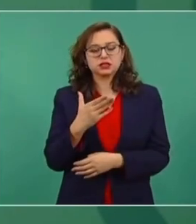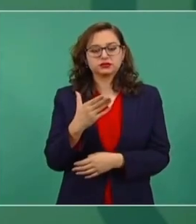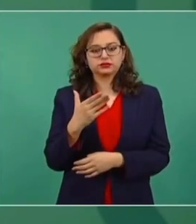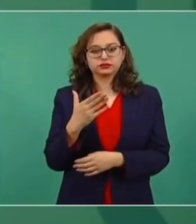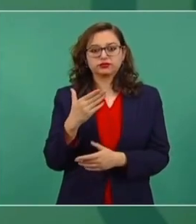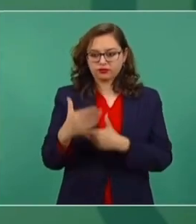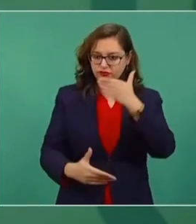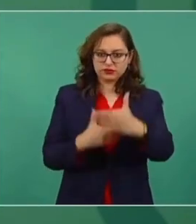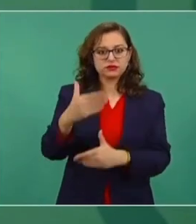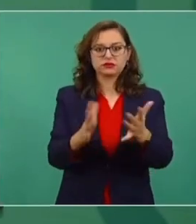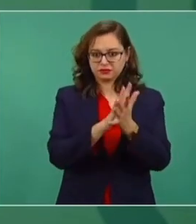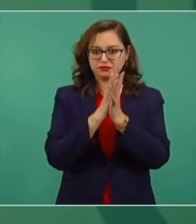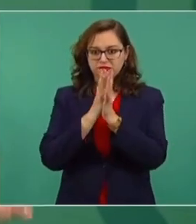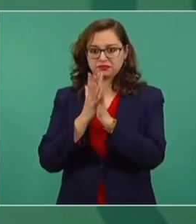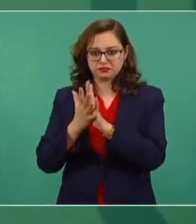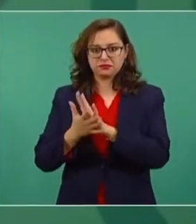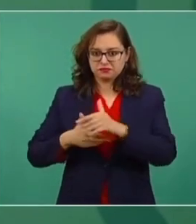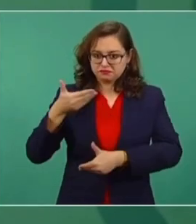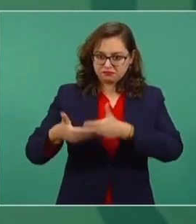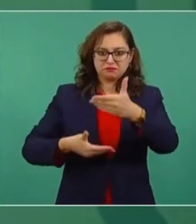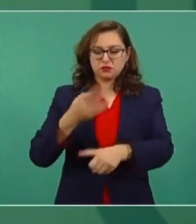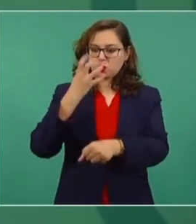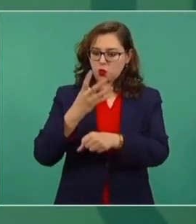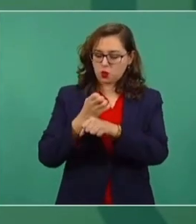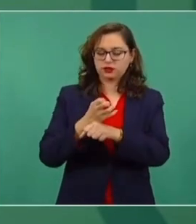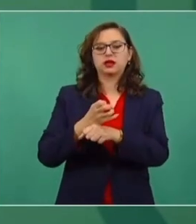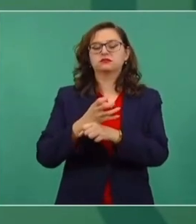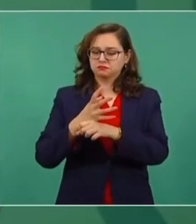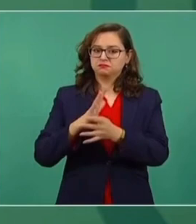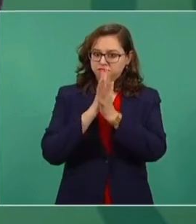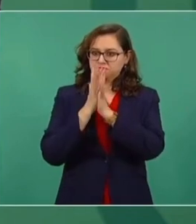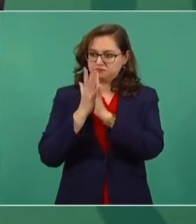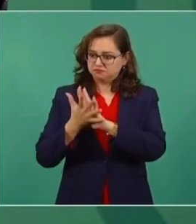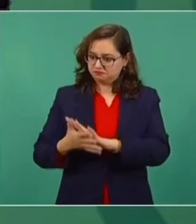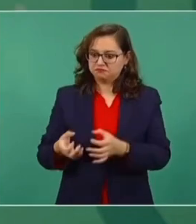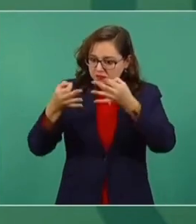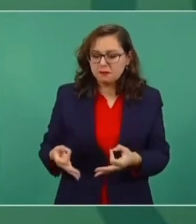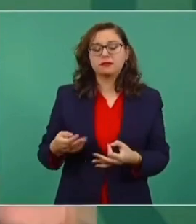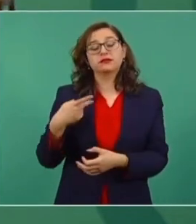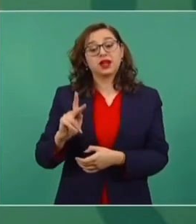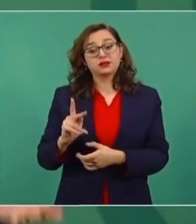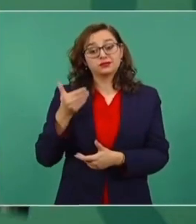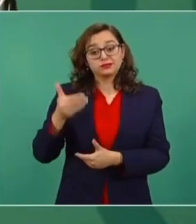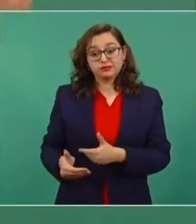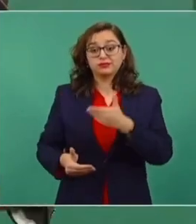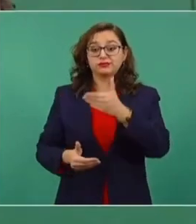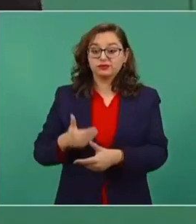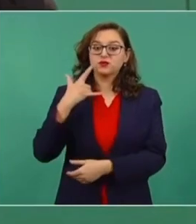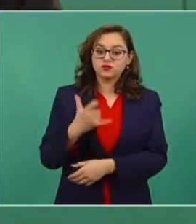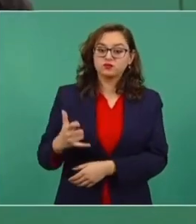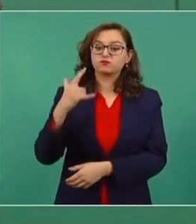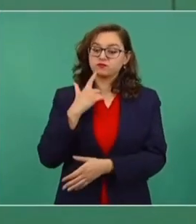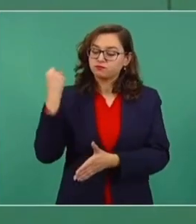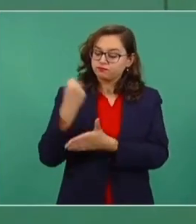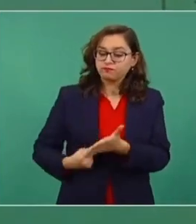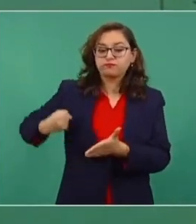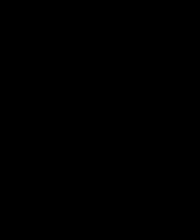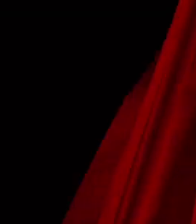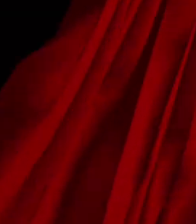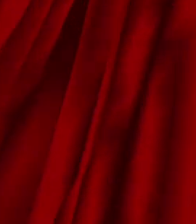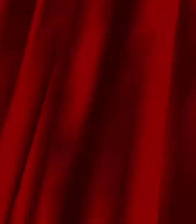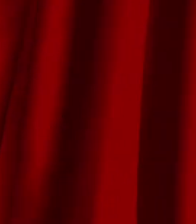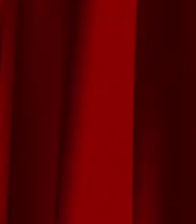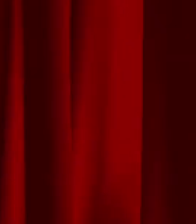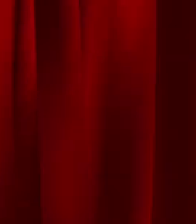la transformación y si es posible consumar la cuarta transformación, pero es un proceso. Tiene uno que remar contra la corriente.